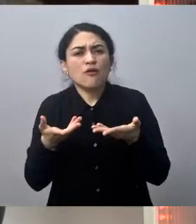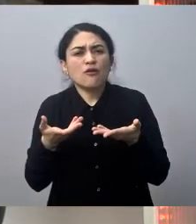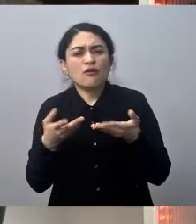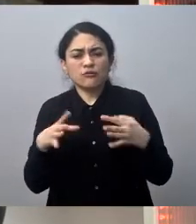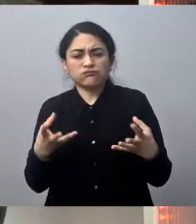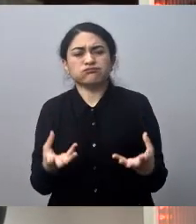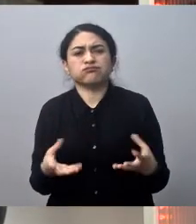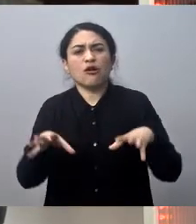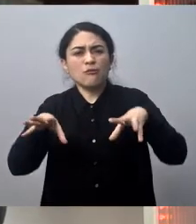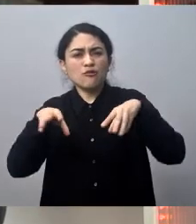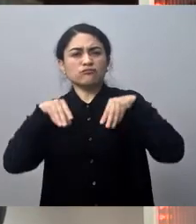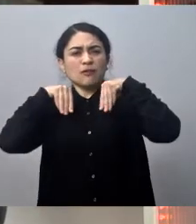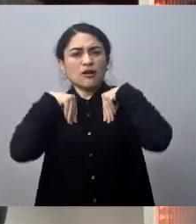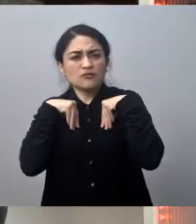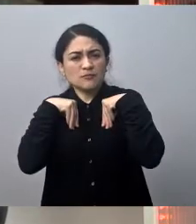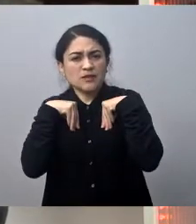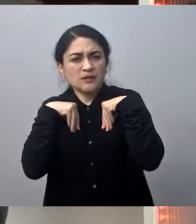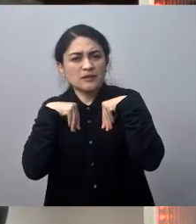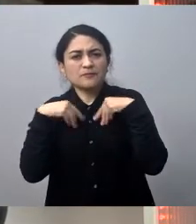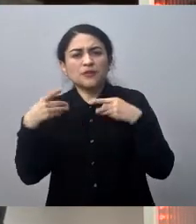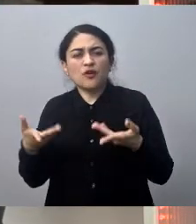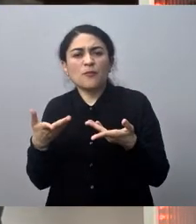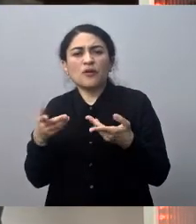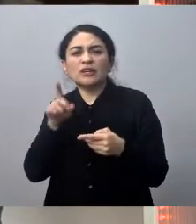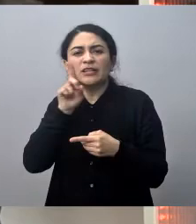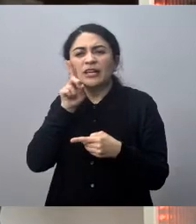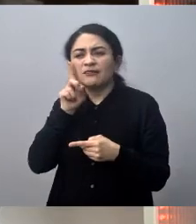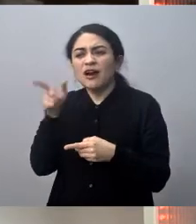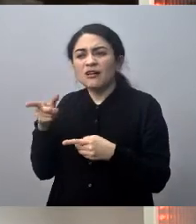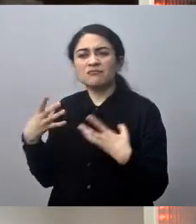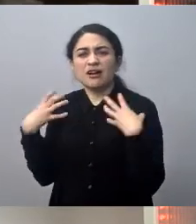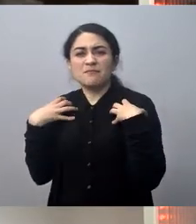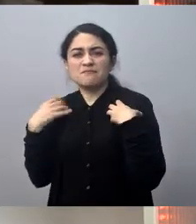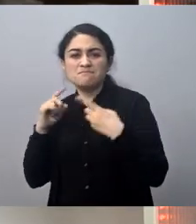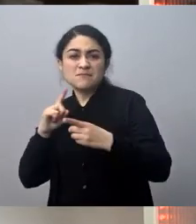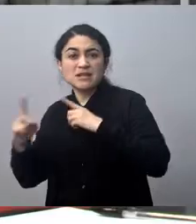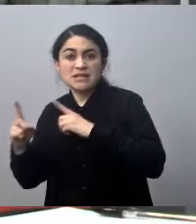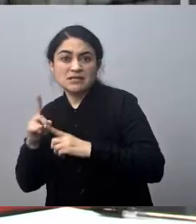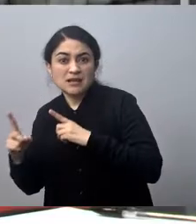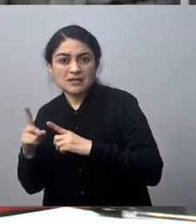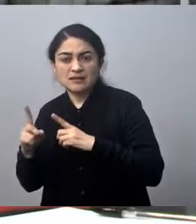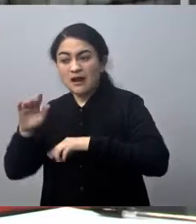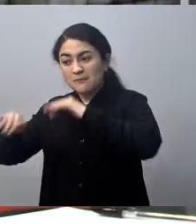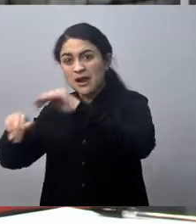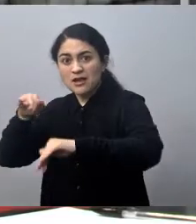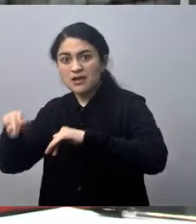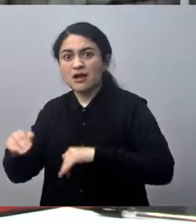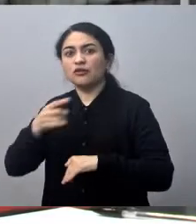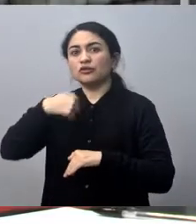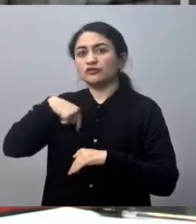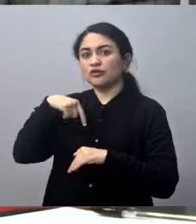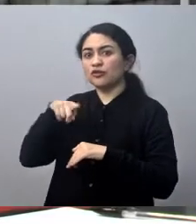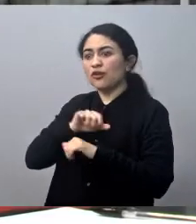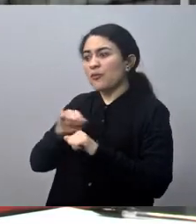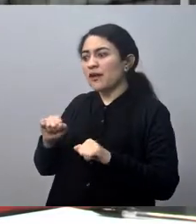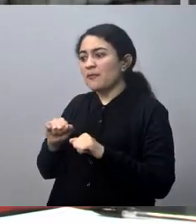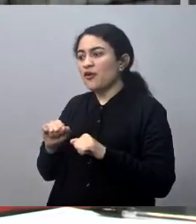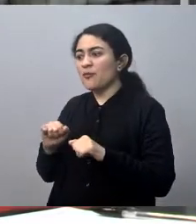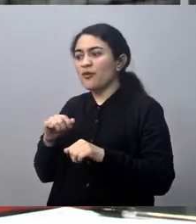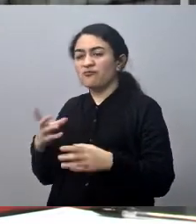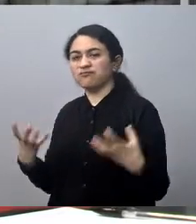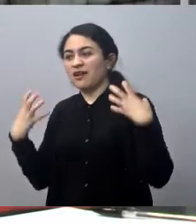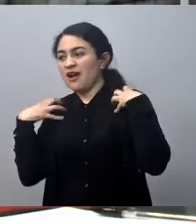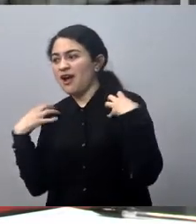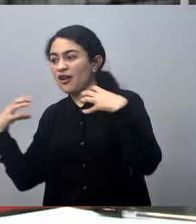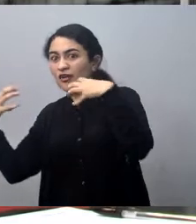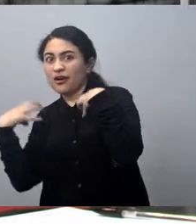va a directamente relacionada con un municipio o va haber un concesionario? No, nosotros no podemos checar concesión sobre concesión, lo que hacemos